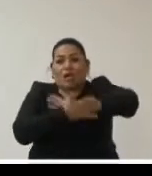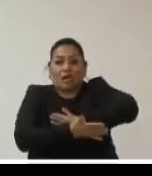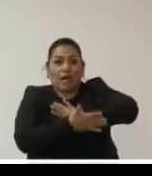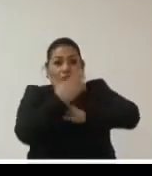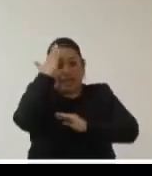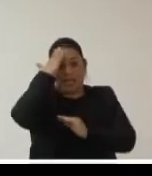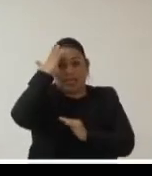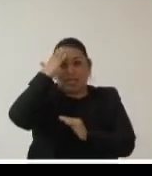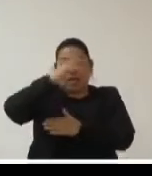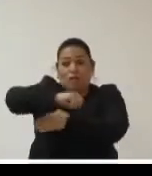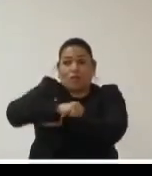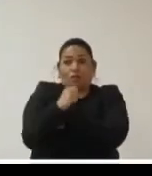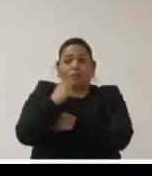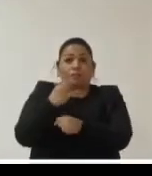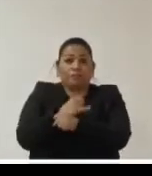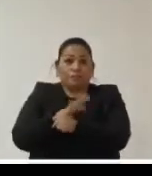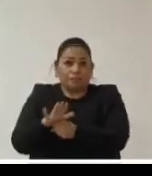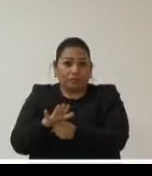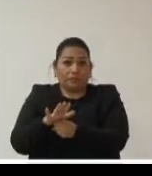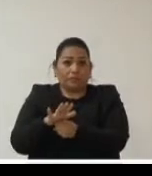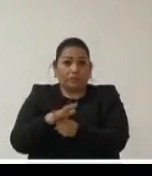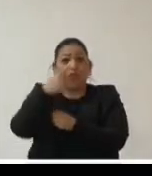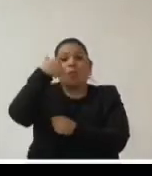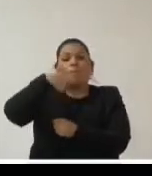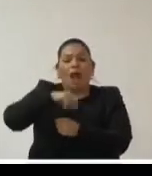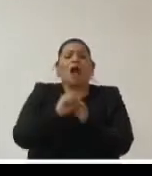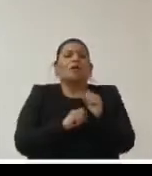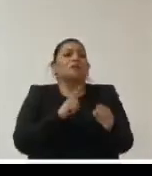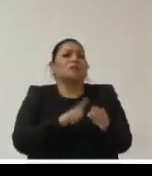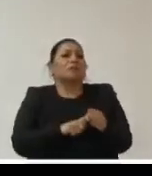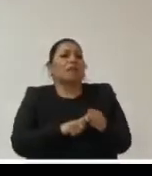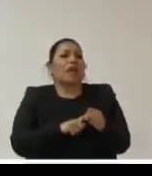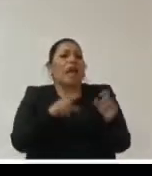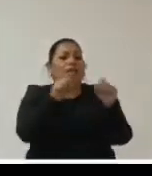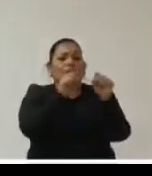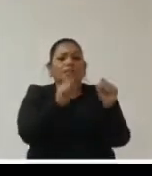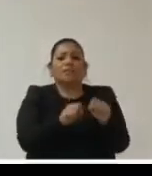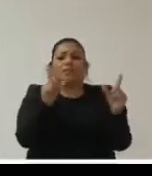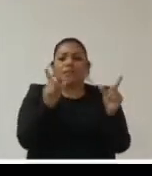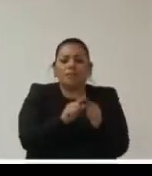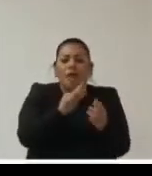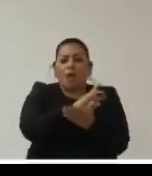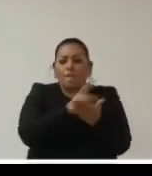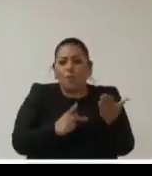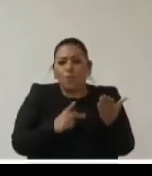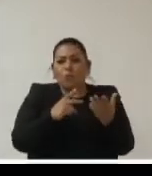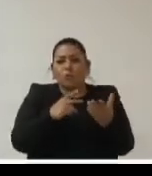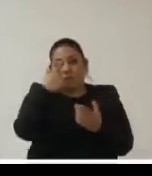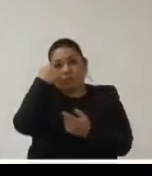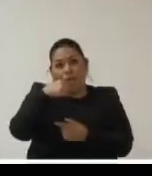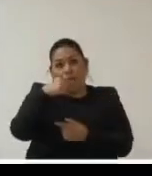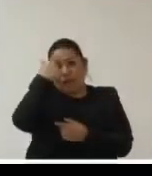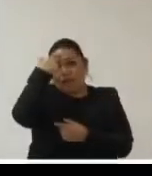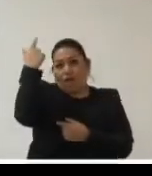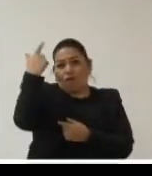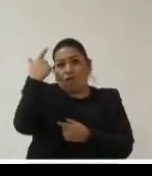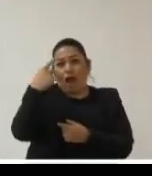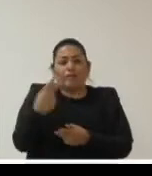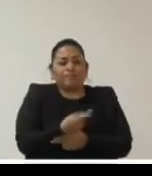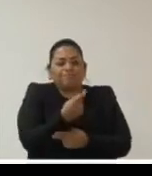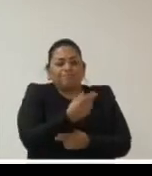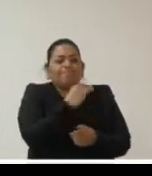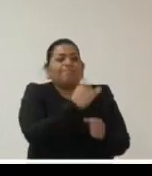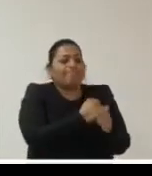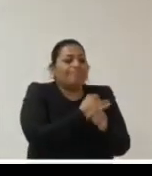resguardamos la información naturalmente por la sistematización y procesamiento para facilitar su consulta